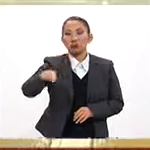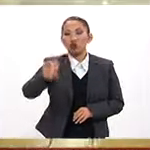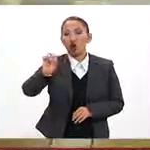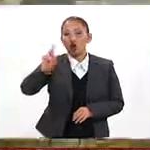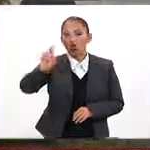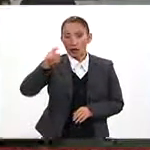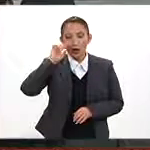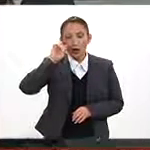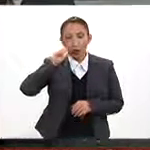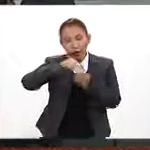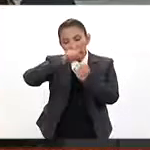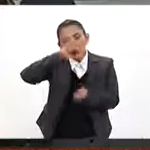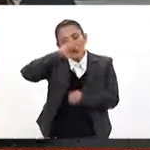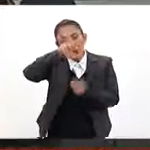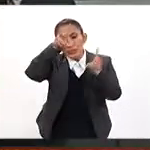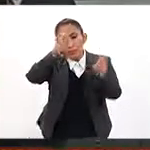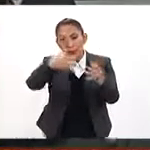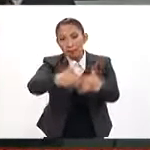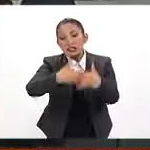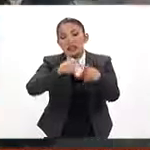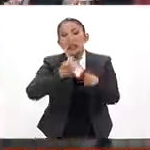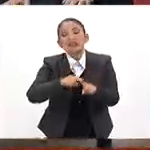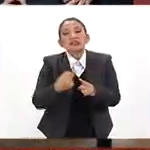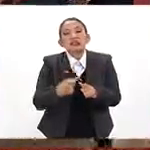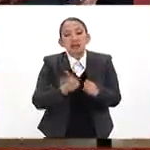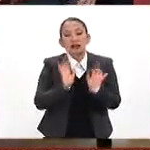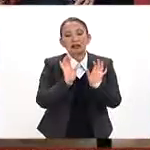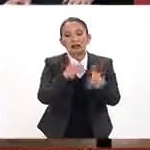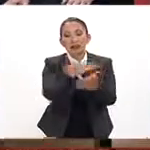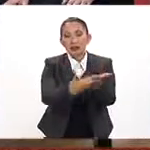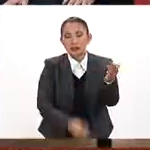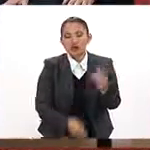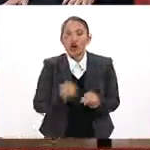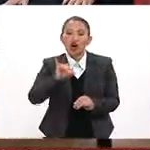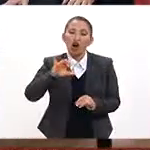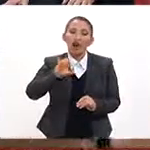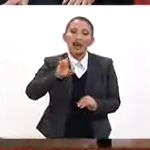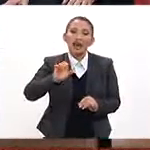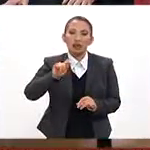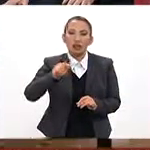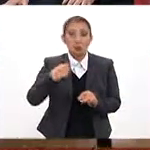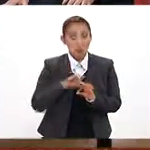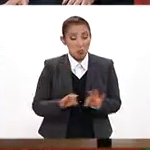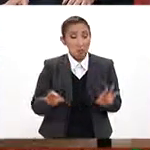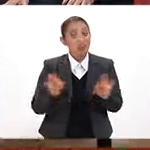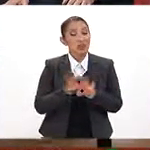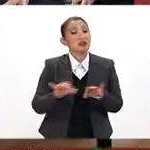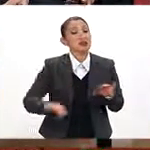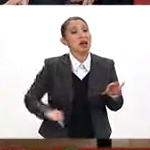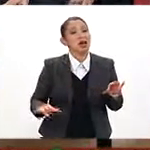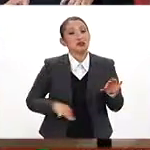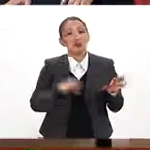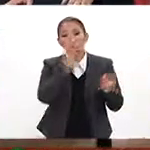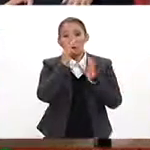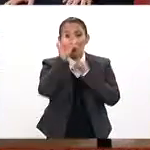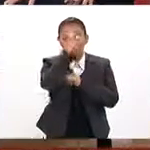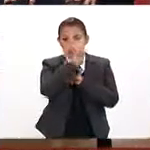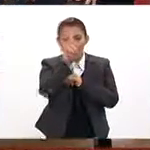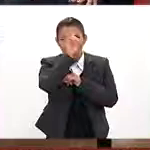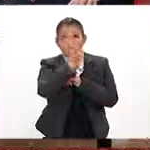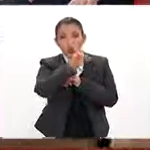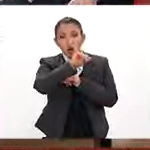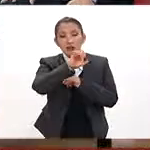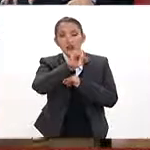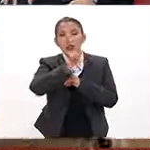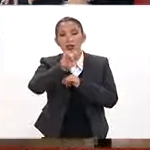Ahí pueden checar el tema de las empresas que están registradas. Perfecto. José Antonio, pues muy interesante, muy importante estos mensajes, estos consejos. José